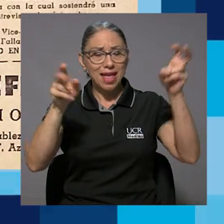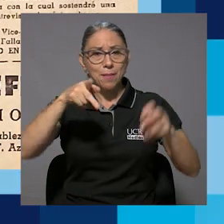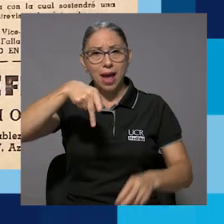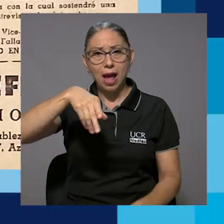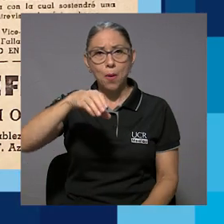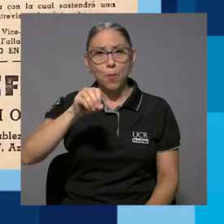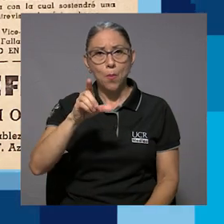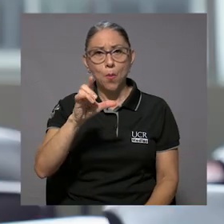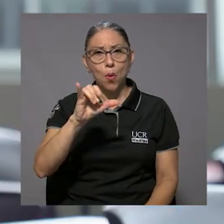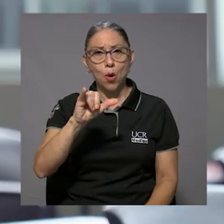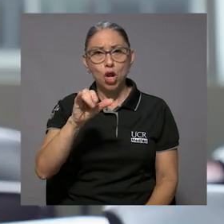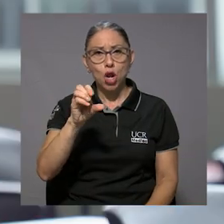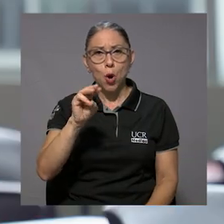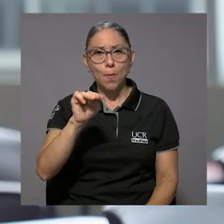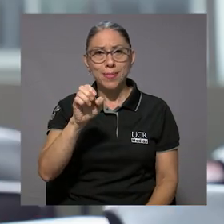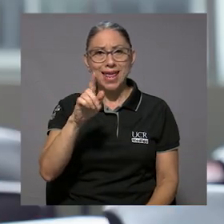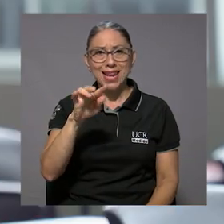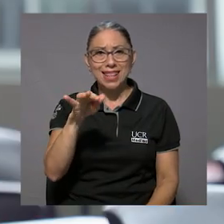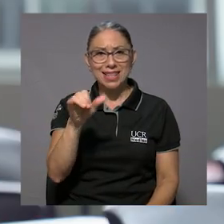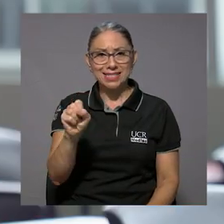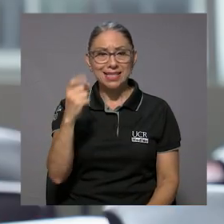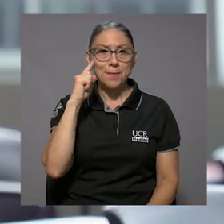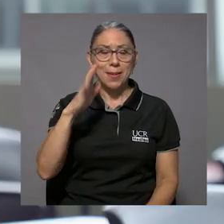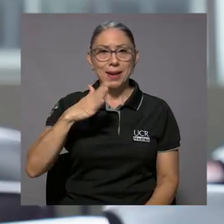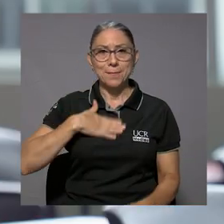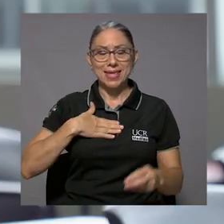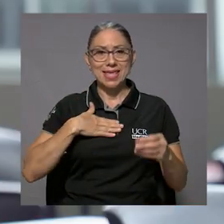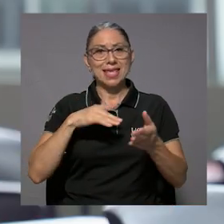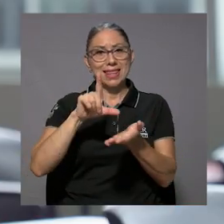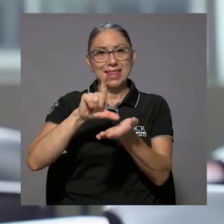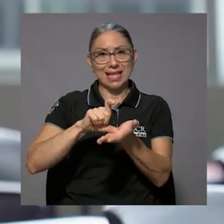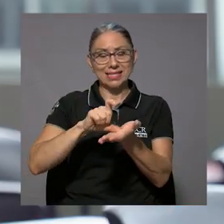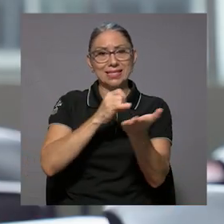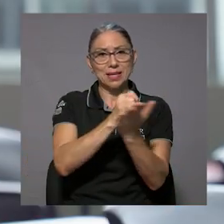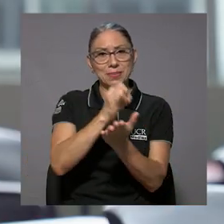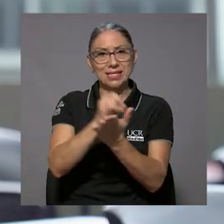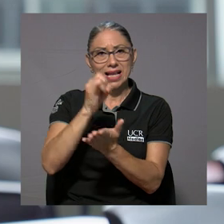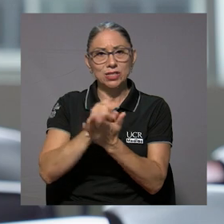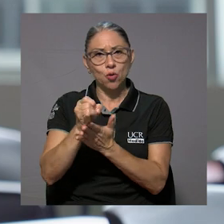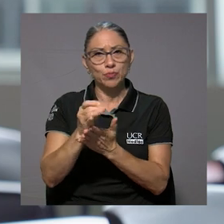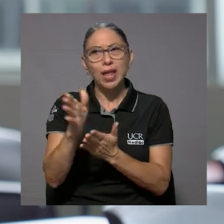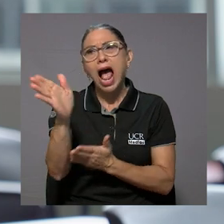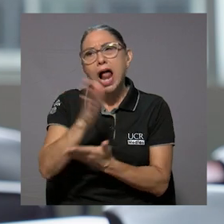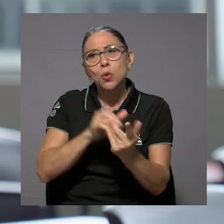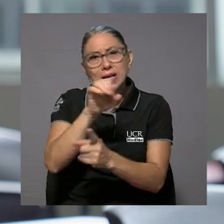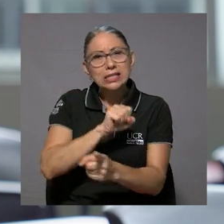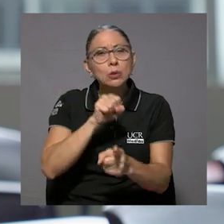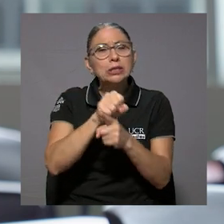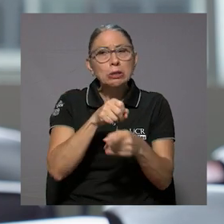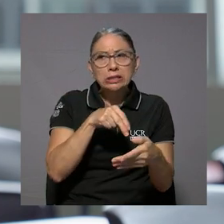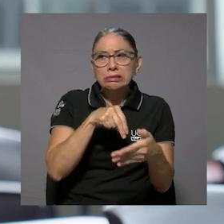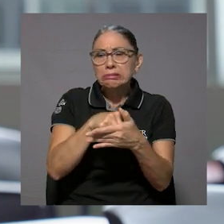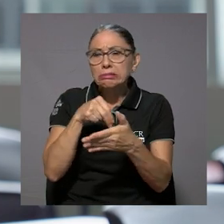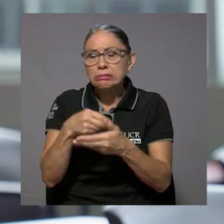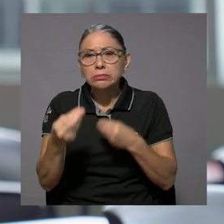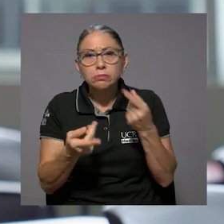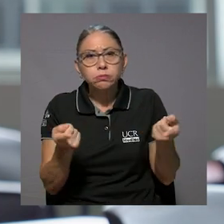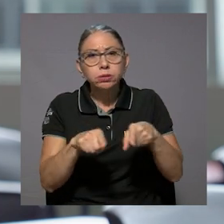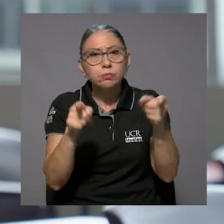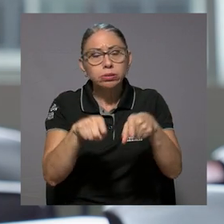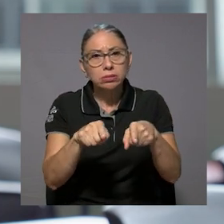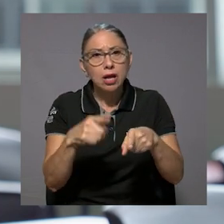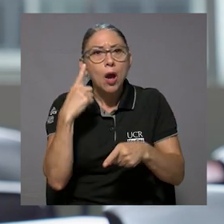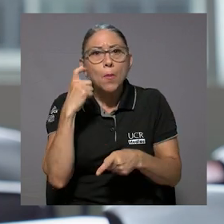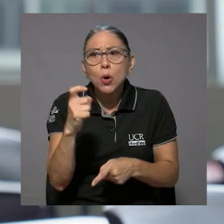para mi tesis de investigación, tuve ciertos contratiempos, por decirlo así,